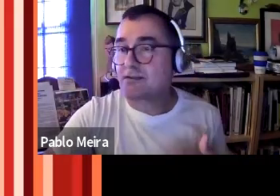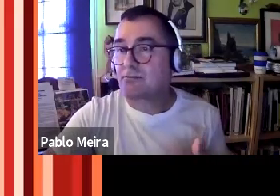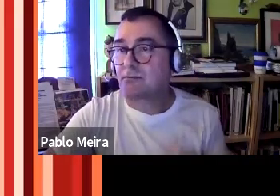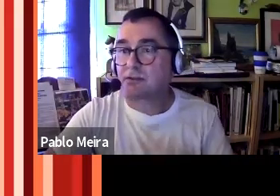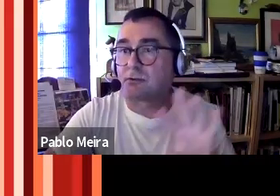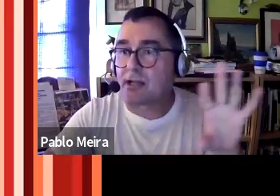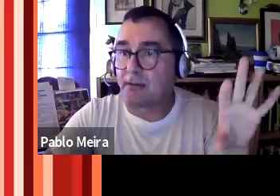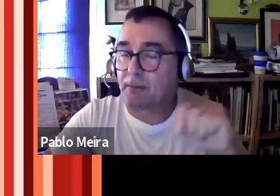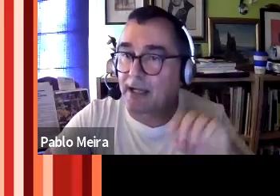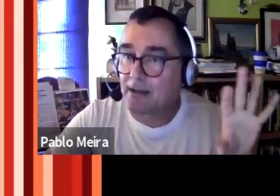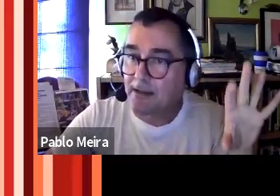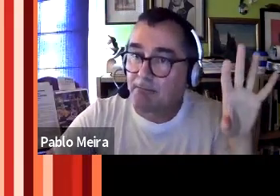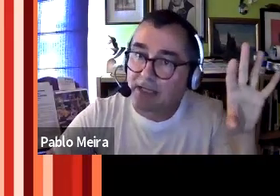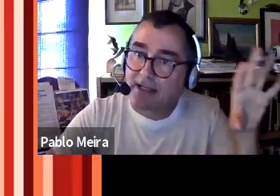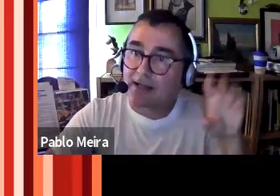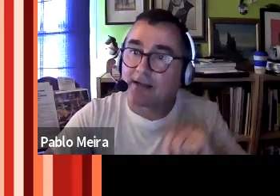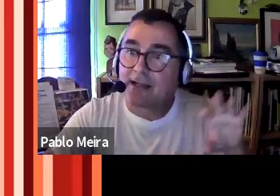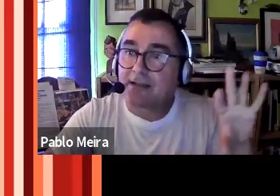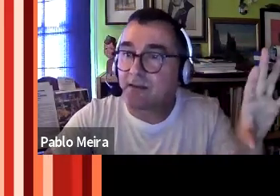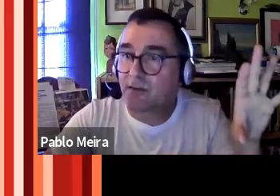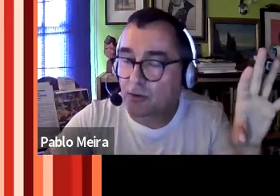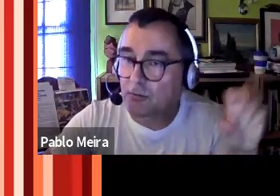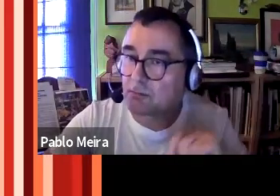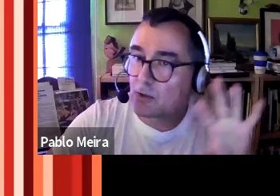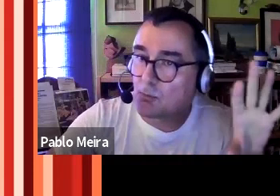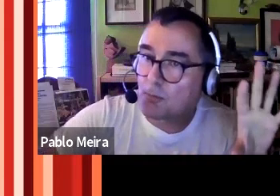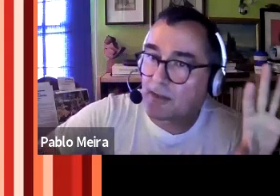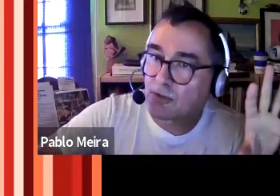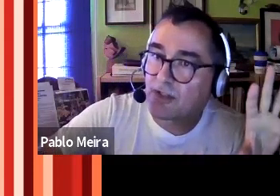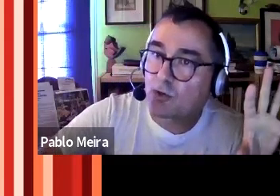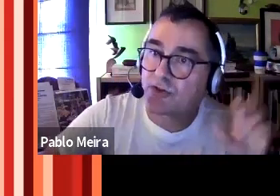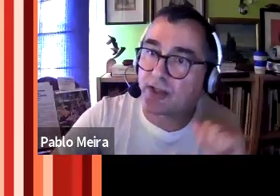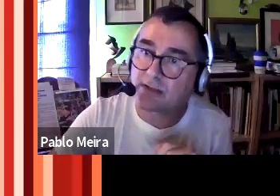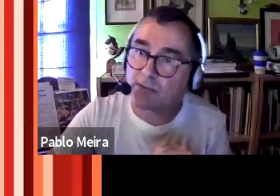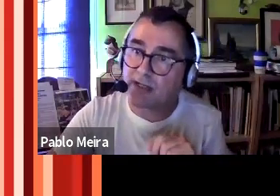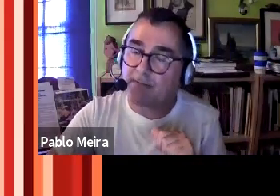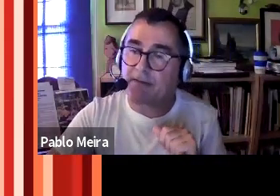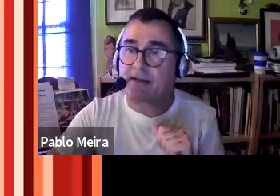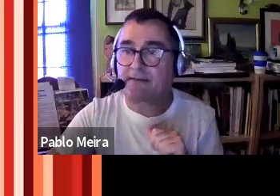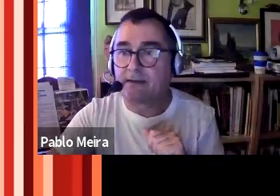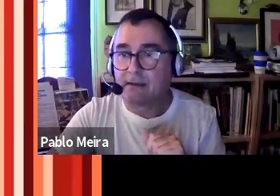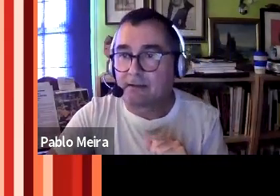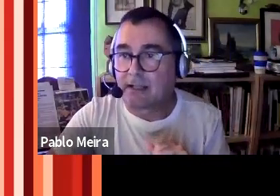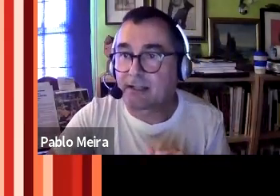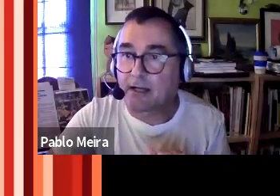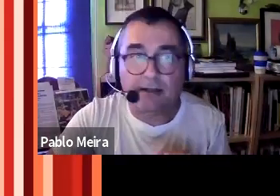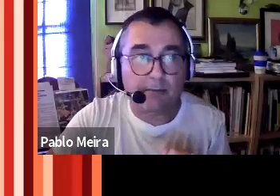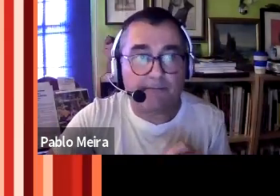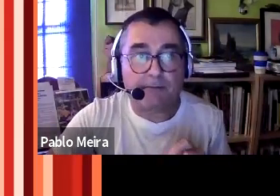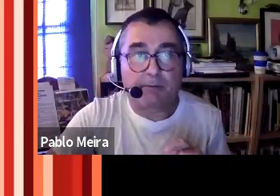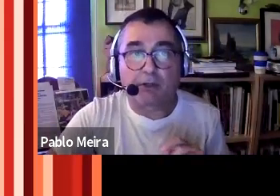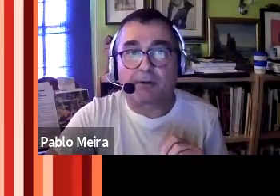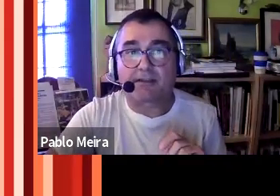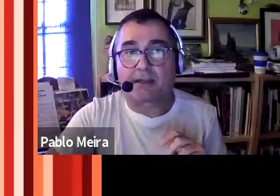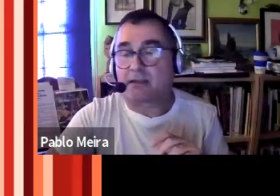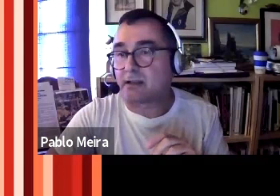figuras que son clave para marcar el inicio, de cómo comenzamos a ser conscientes de nuestra capacidad de alterar el